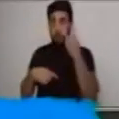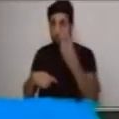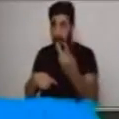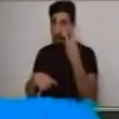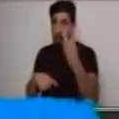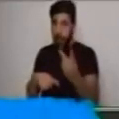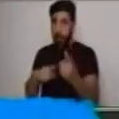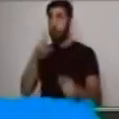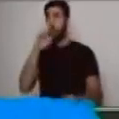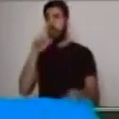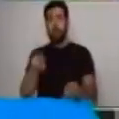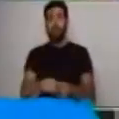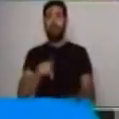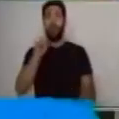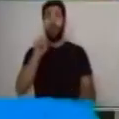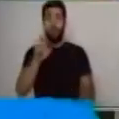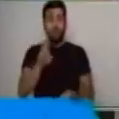rana.